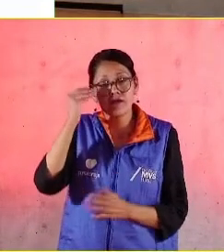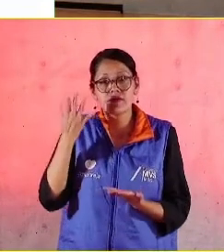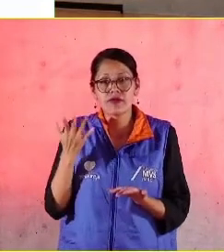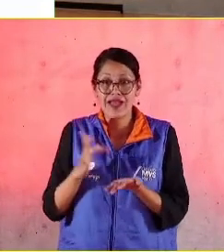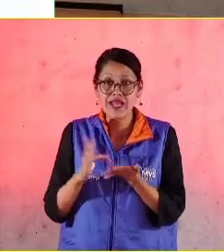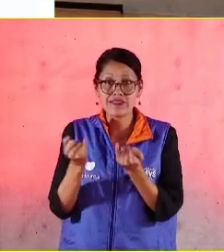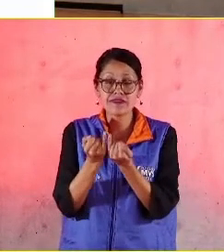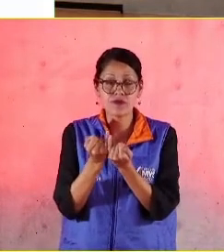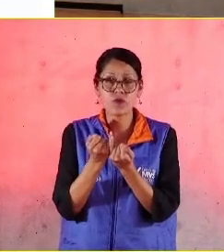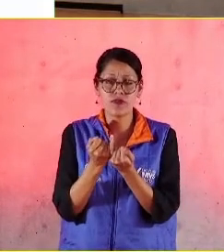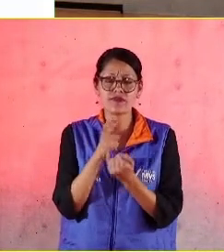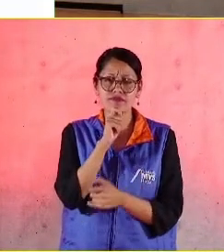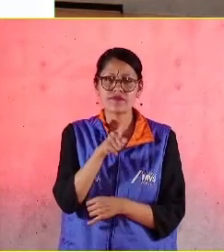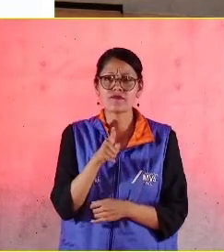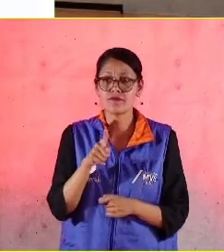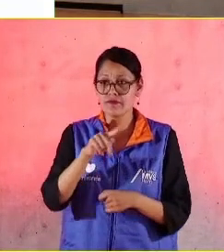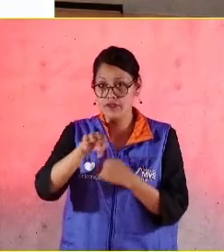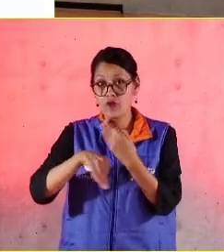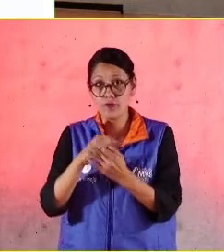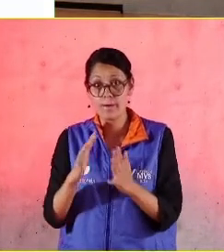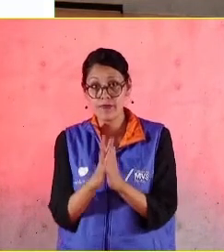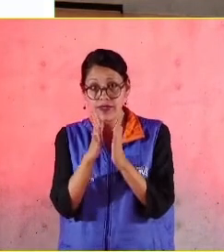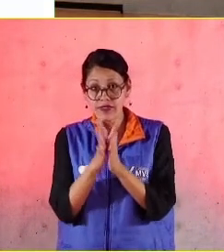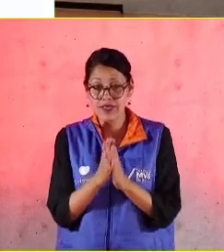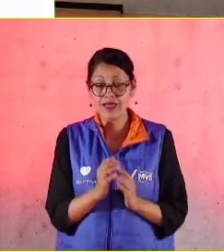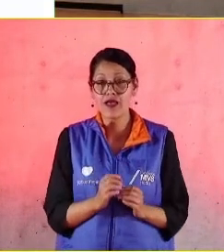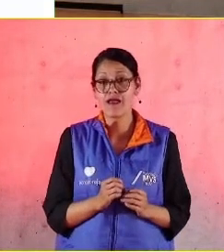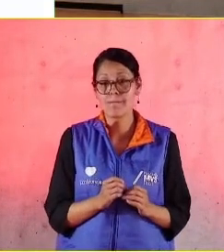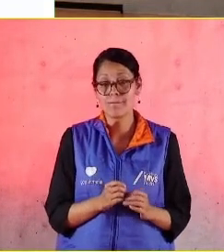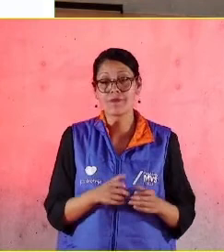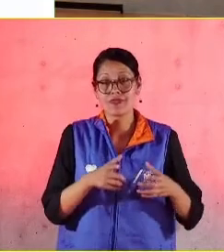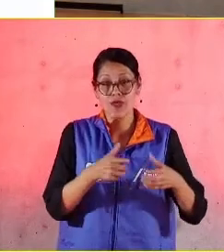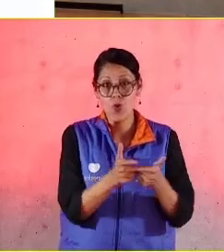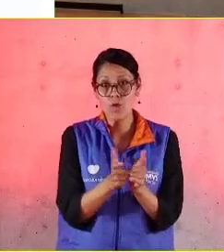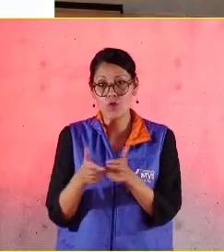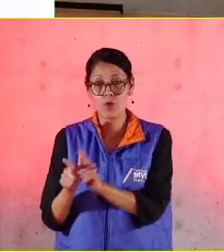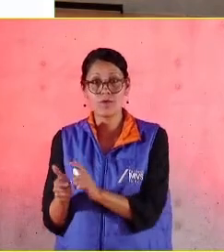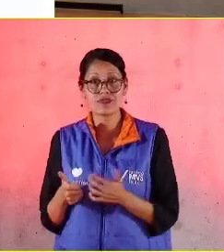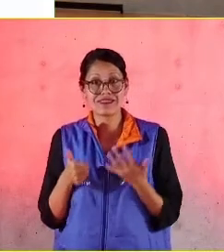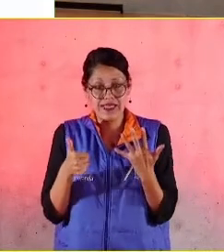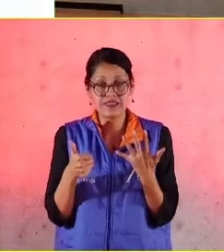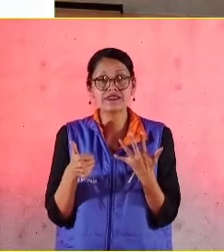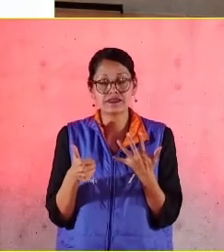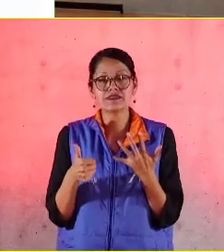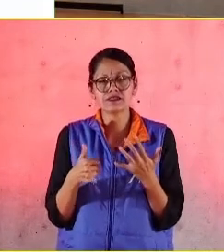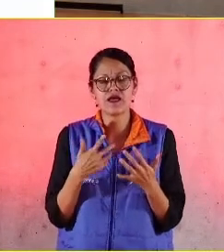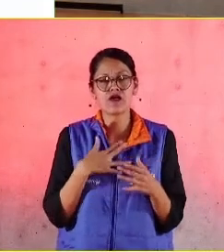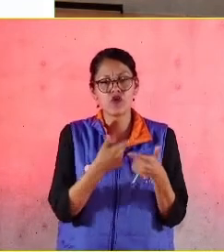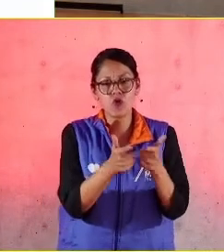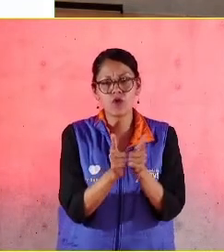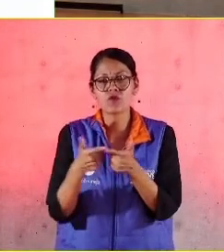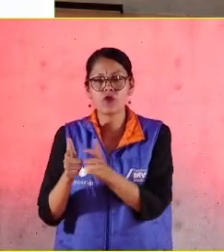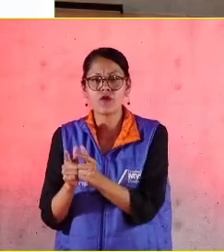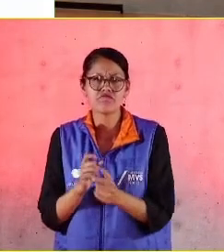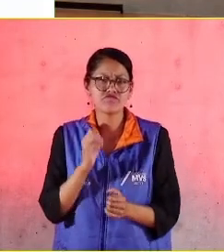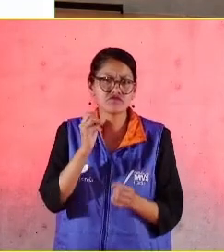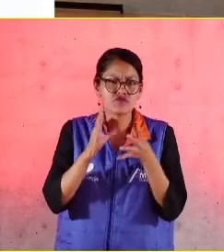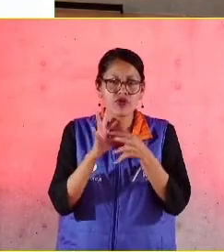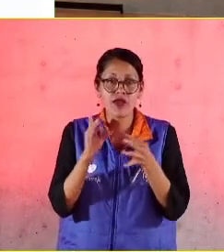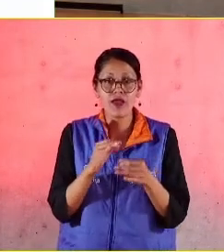Agradecer a quienes participaron en los seis paneles de mejores prácticas, en los paneles plenarios,